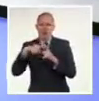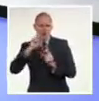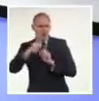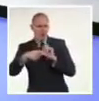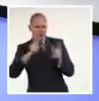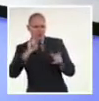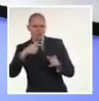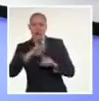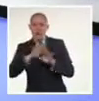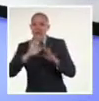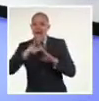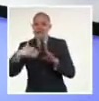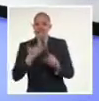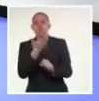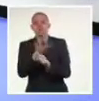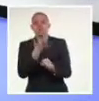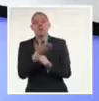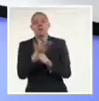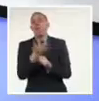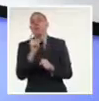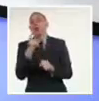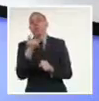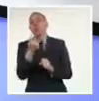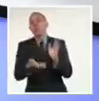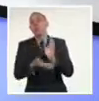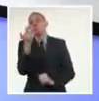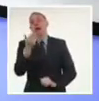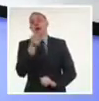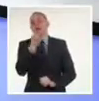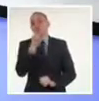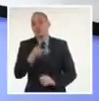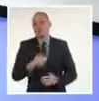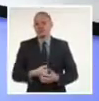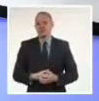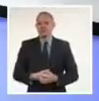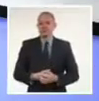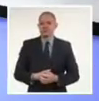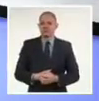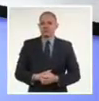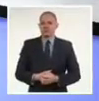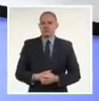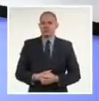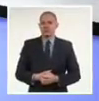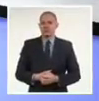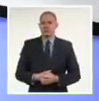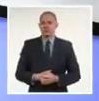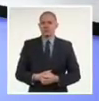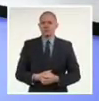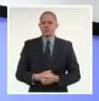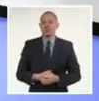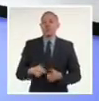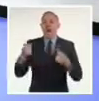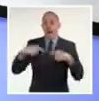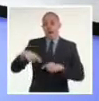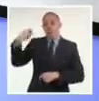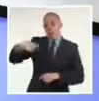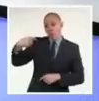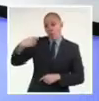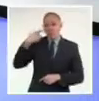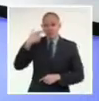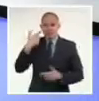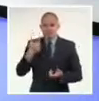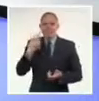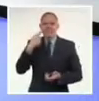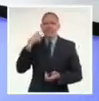inmediato de su 100% bajo amenaza de demanda judicial. En el procedimiento judicial se dirime si CRF es